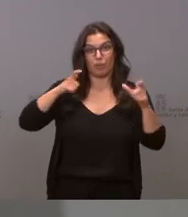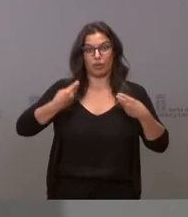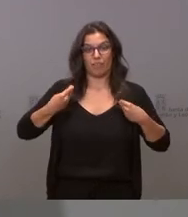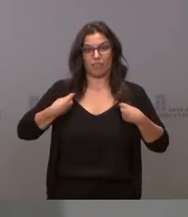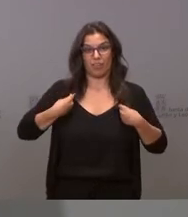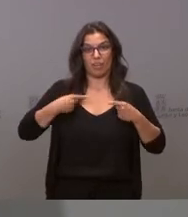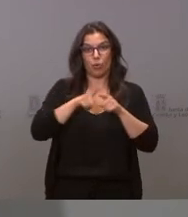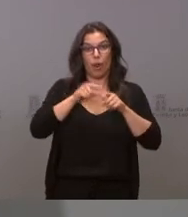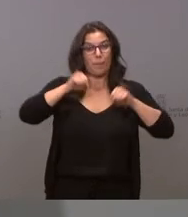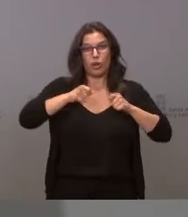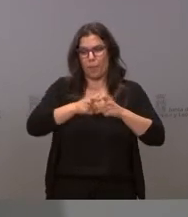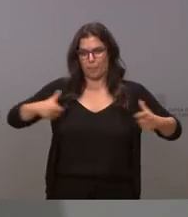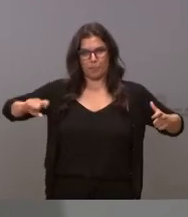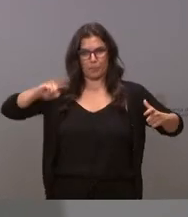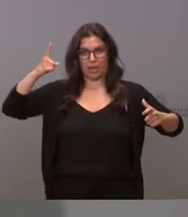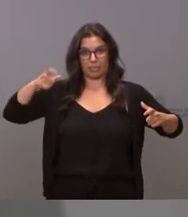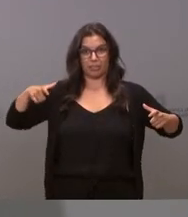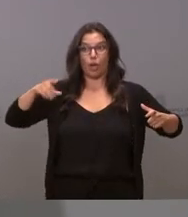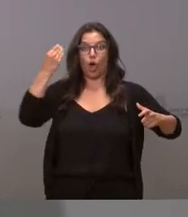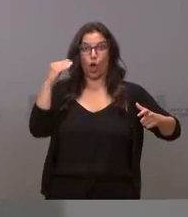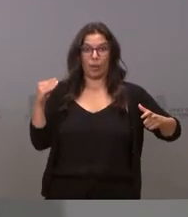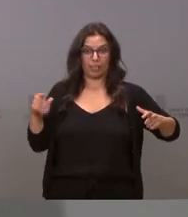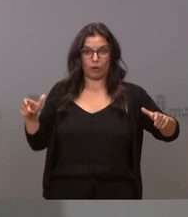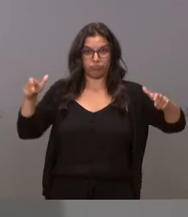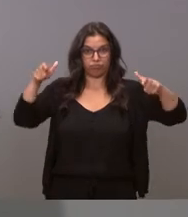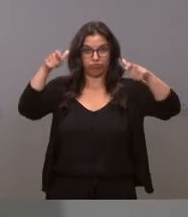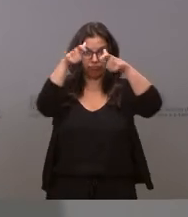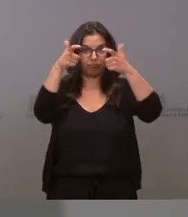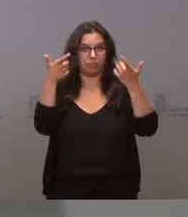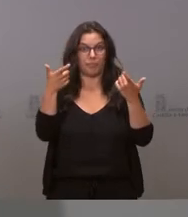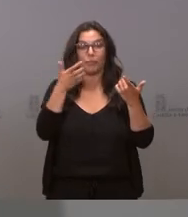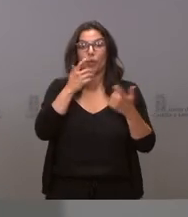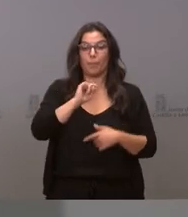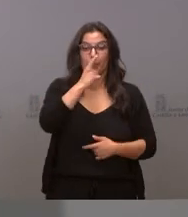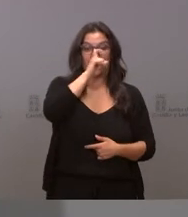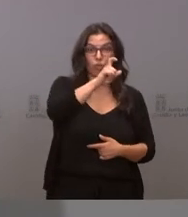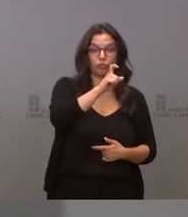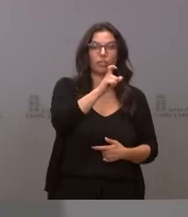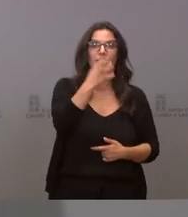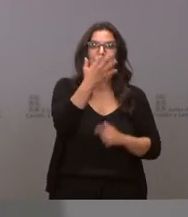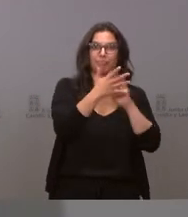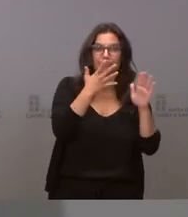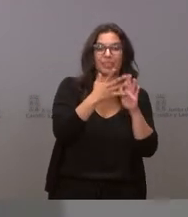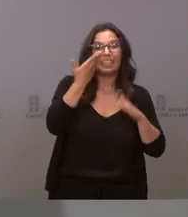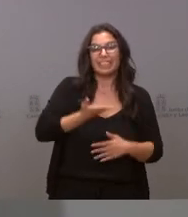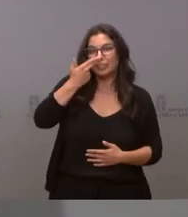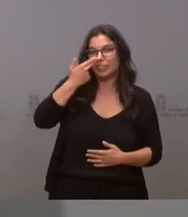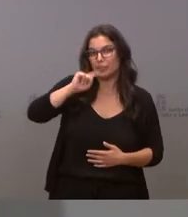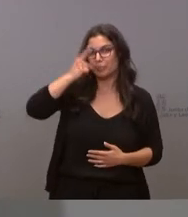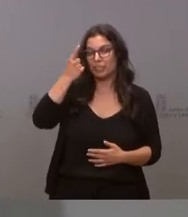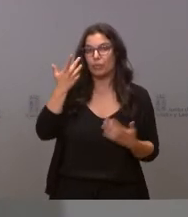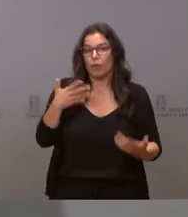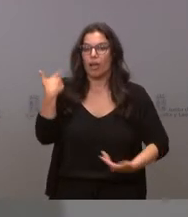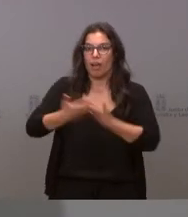y tenemos que cubrir esas segundas dosis que ponemos porque lo que nos importa sobre todo es avanzar rápidamente también